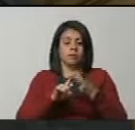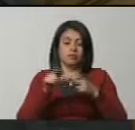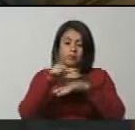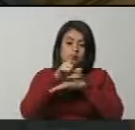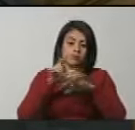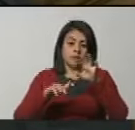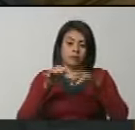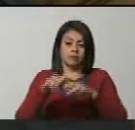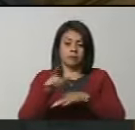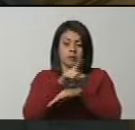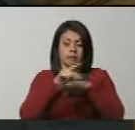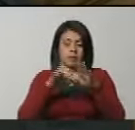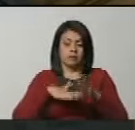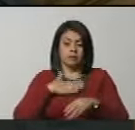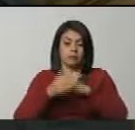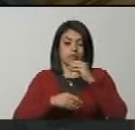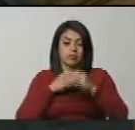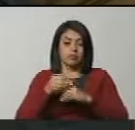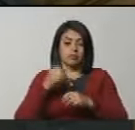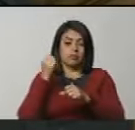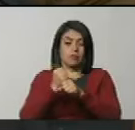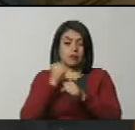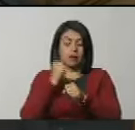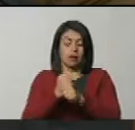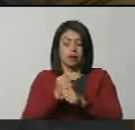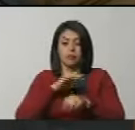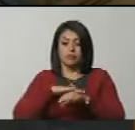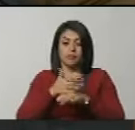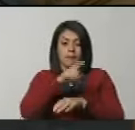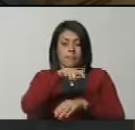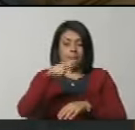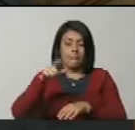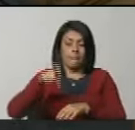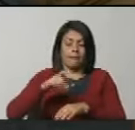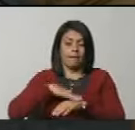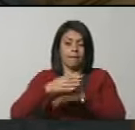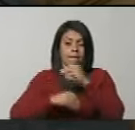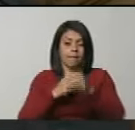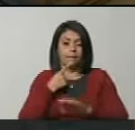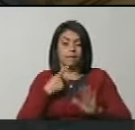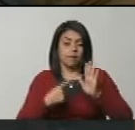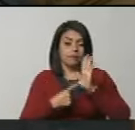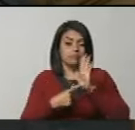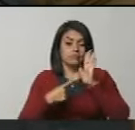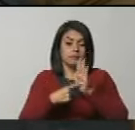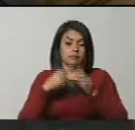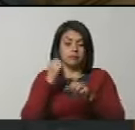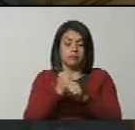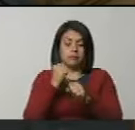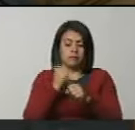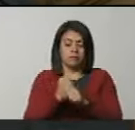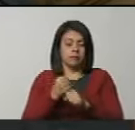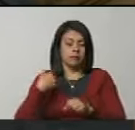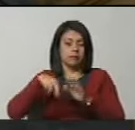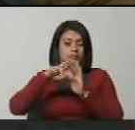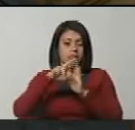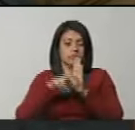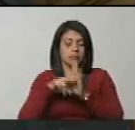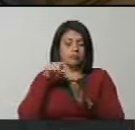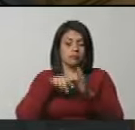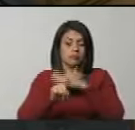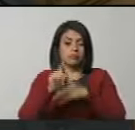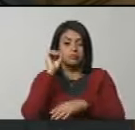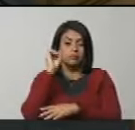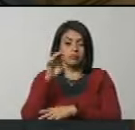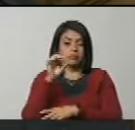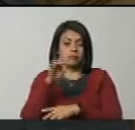ejecutiva contará con las unidades o áreas de trabajo y el personal necesario para el cumplimiento de sus funciones. El reglamento interno